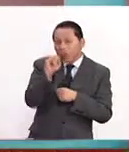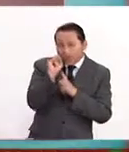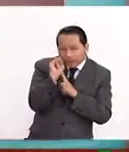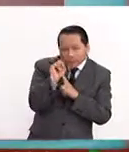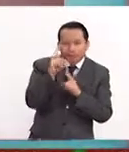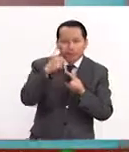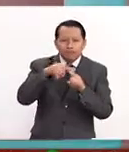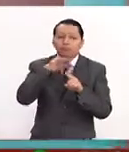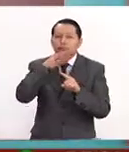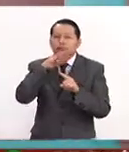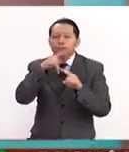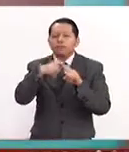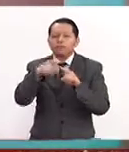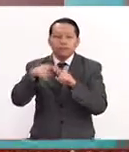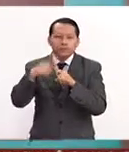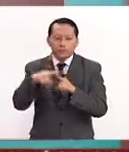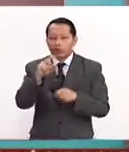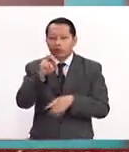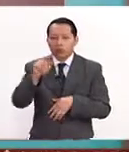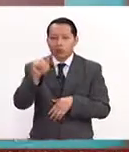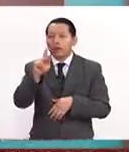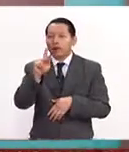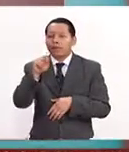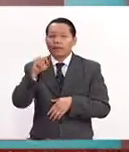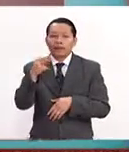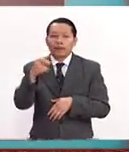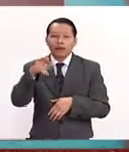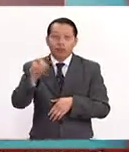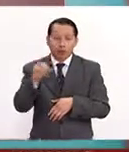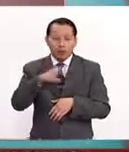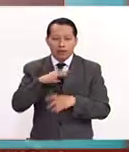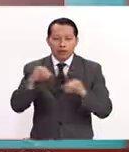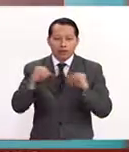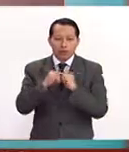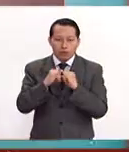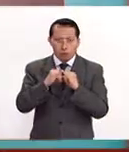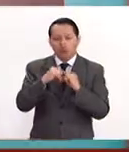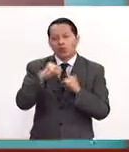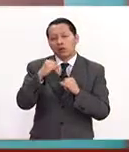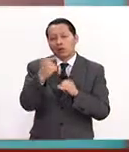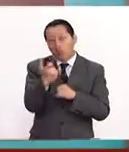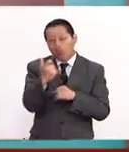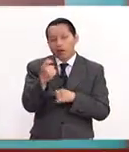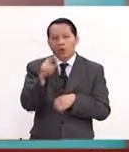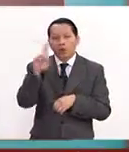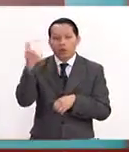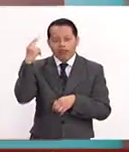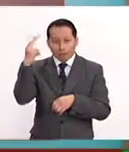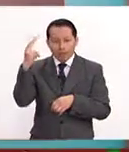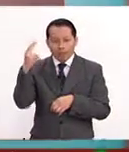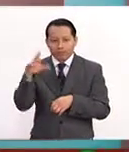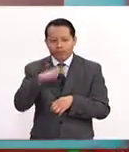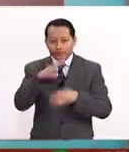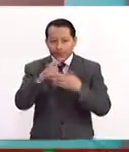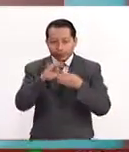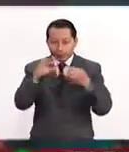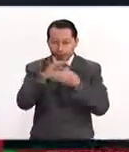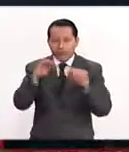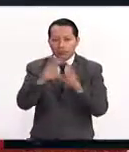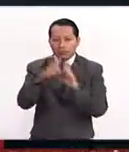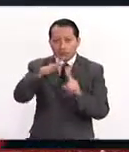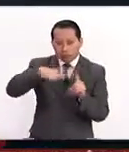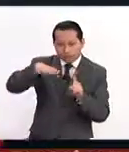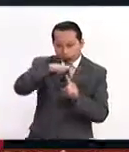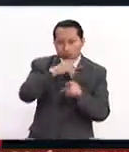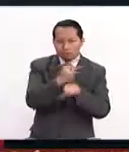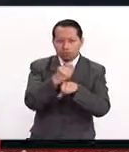microcontaminantes. El doctor Piñero, que viene del Instituto de Ecología de la UNAM para hablarnos de ecosistemas